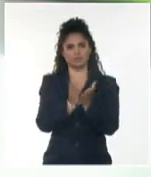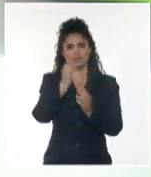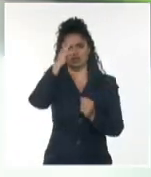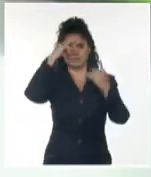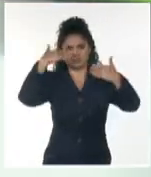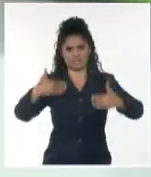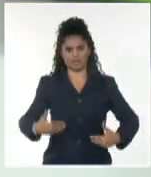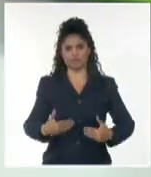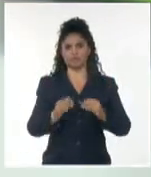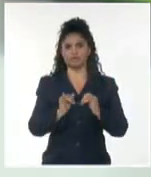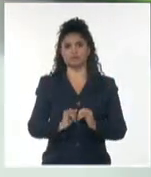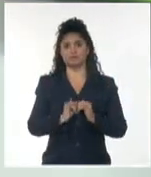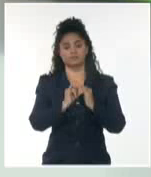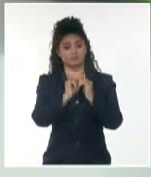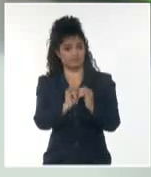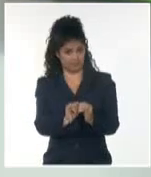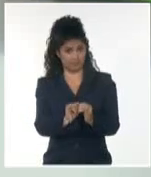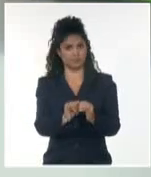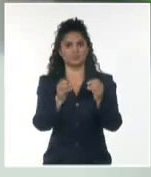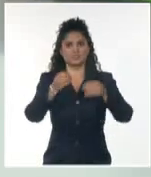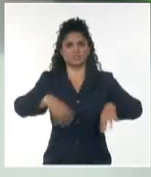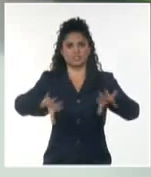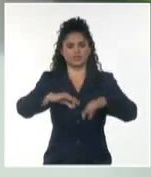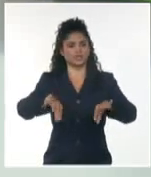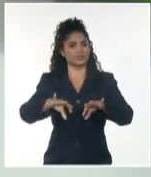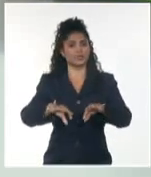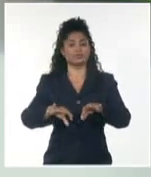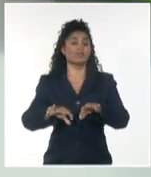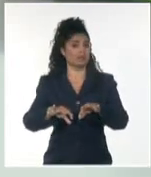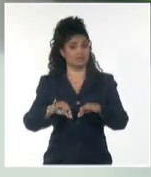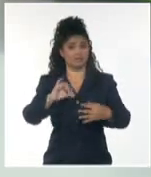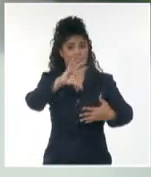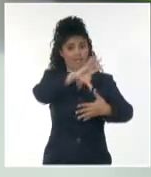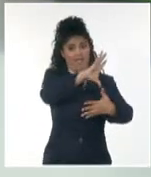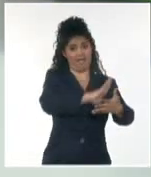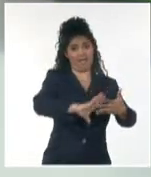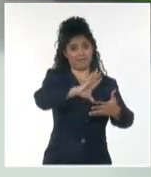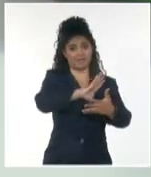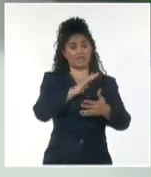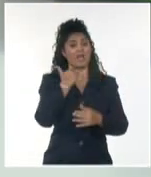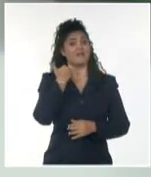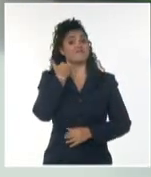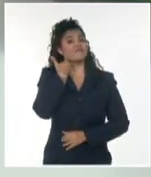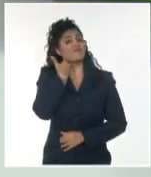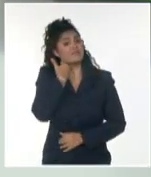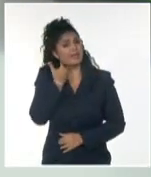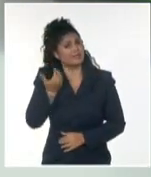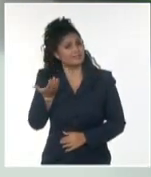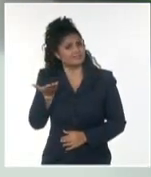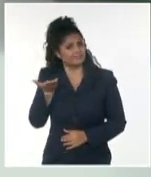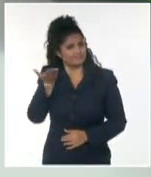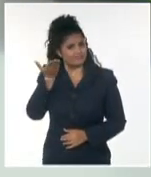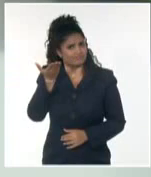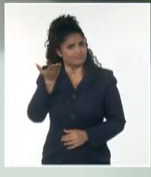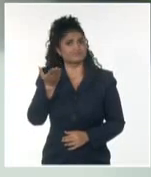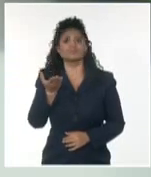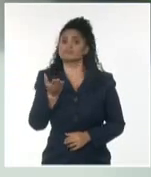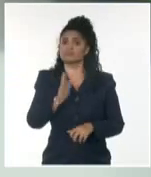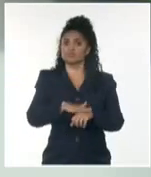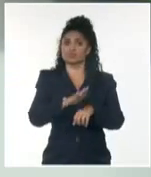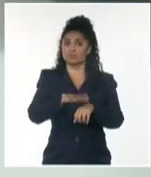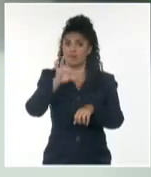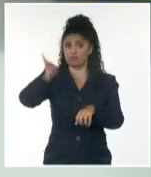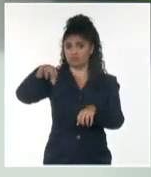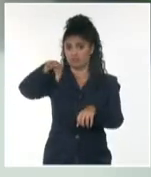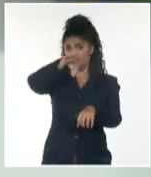una actualización epidemiológica sobre la presencia en la región de las Américas de fiebre de Oropouche, virus transmitido por vectores